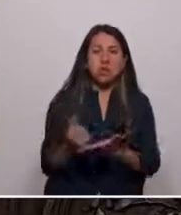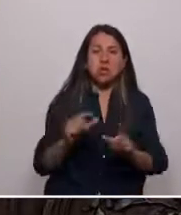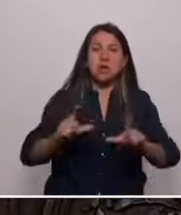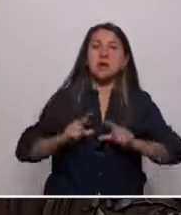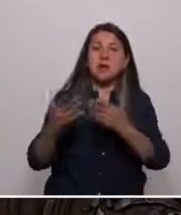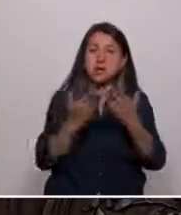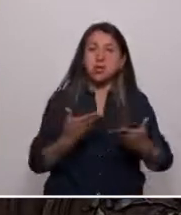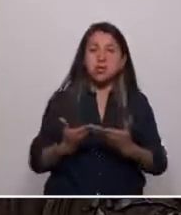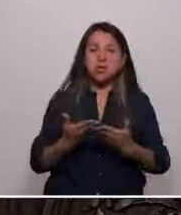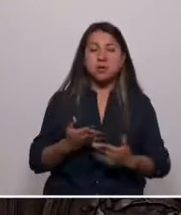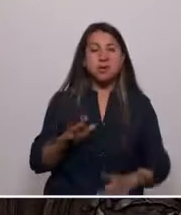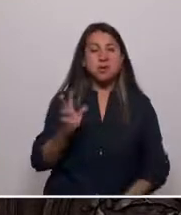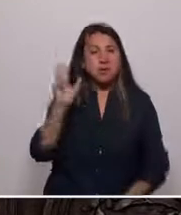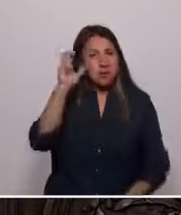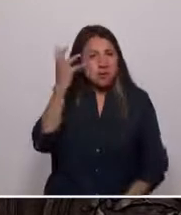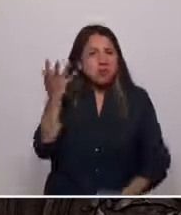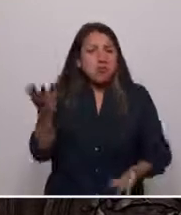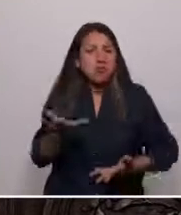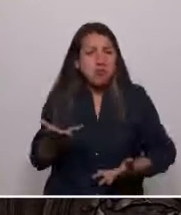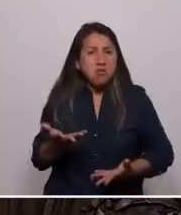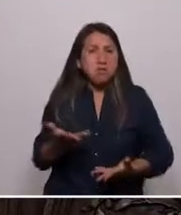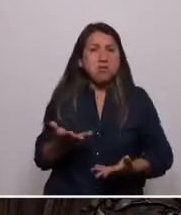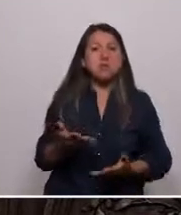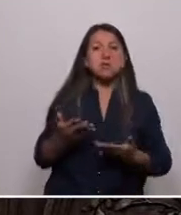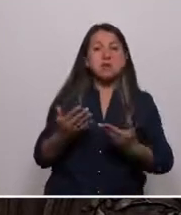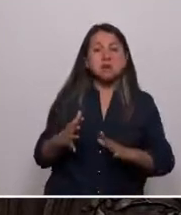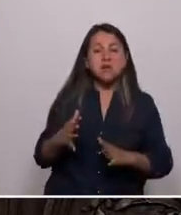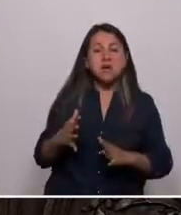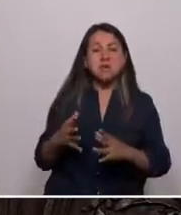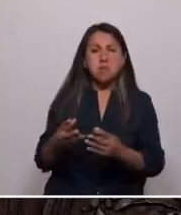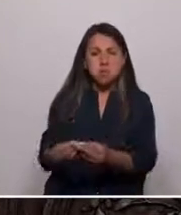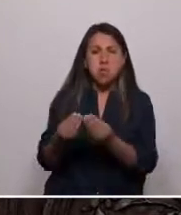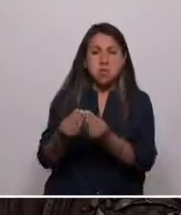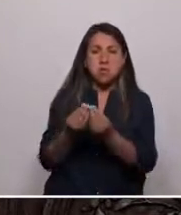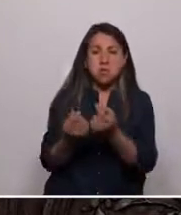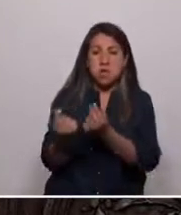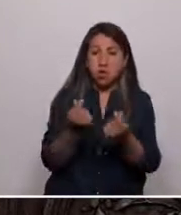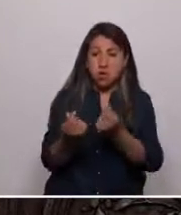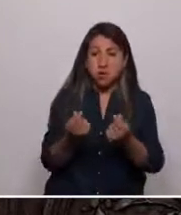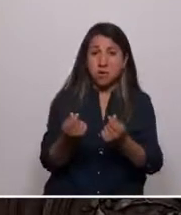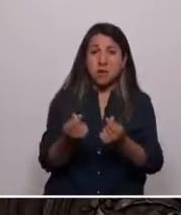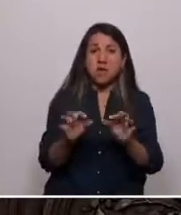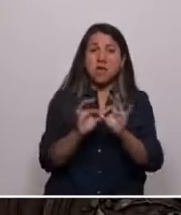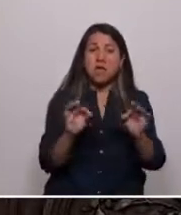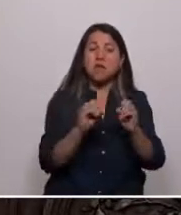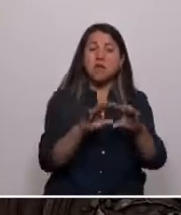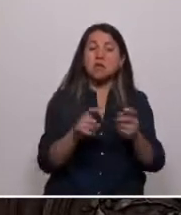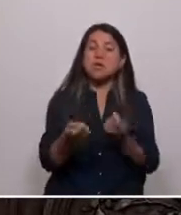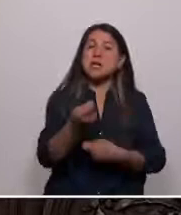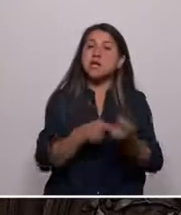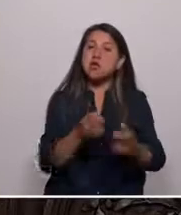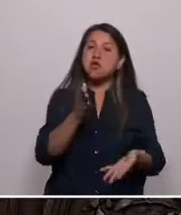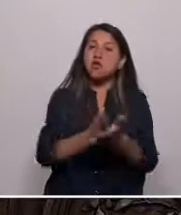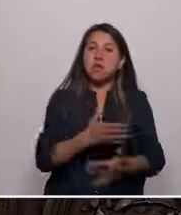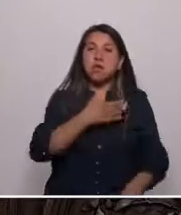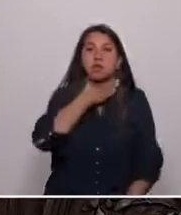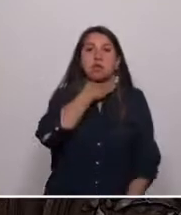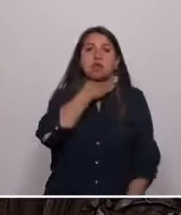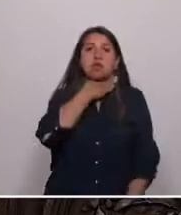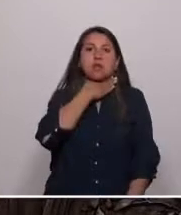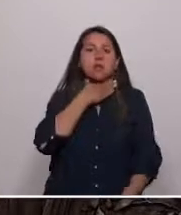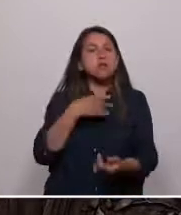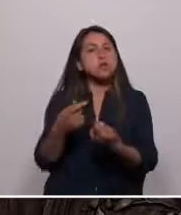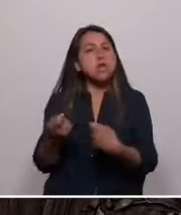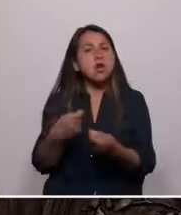comprendo cómo pretendíamos combatir la concentración económica cuando tratamos a la educación como un negocio que te obliga a endeudarte y